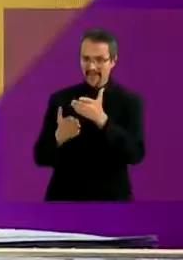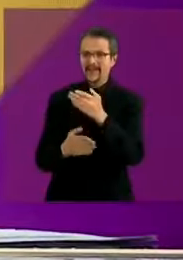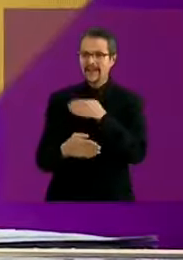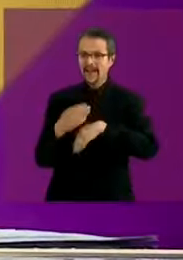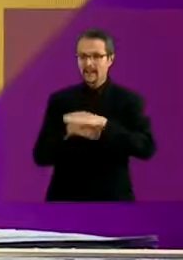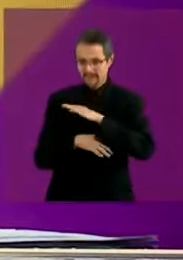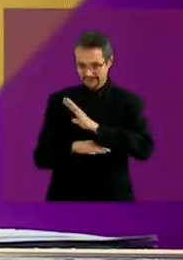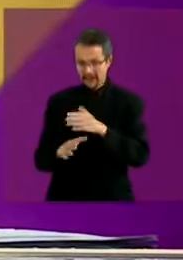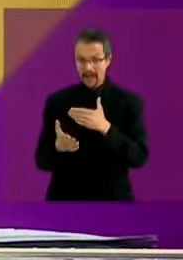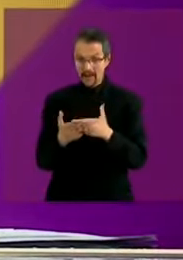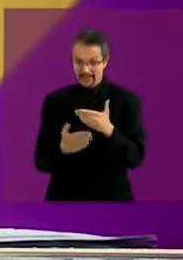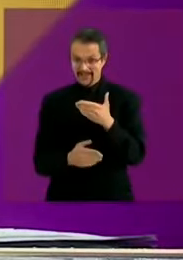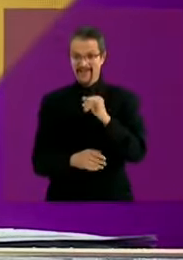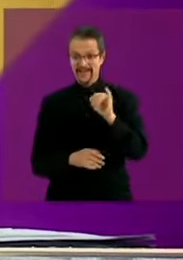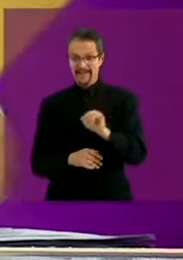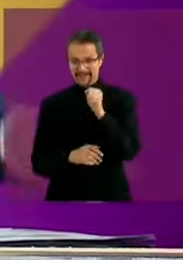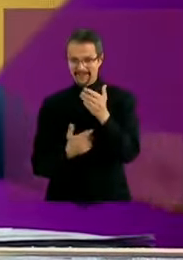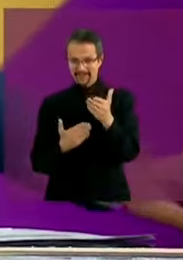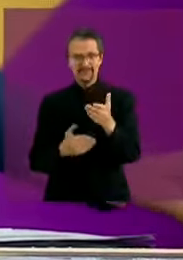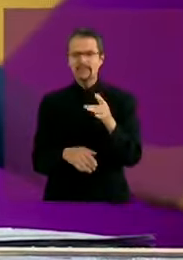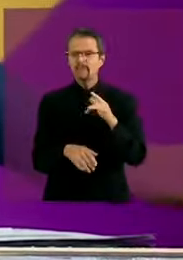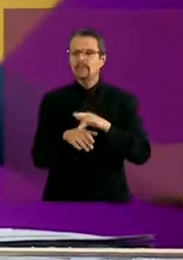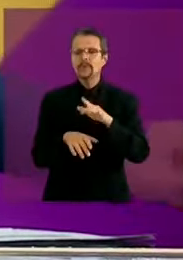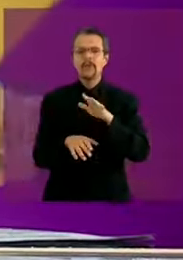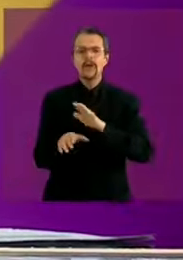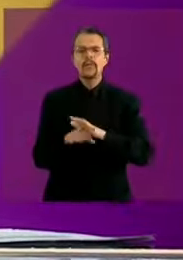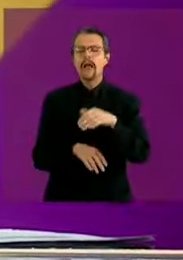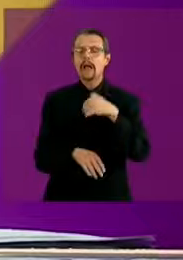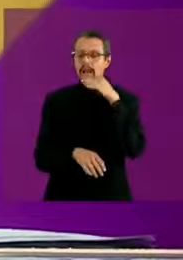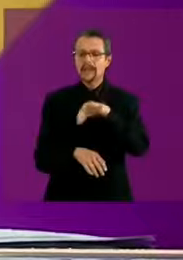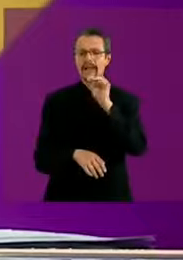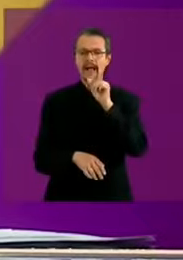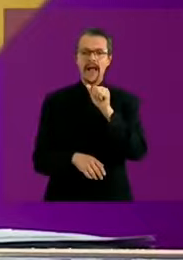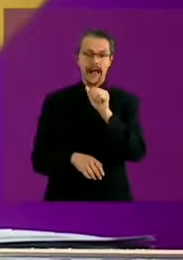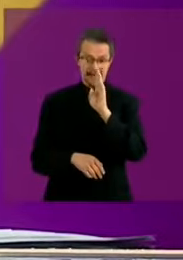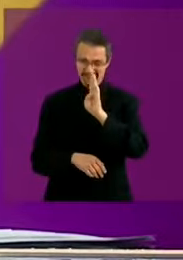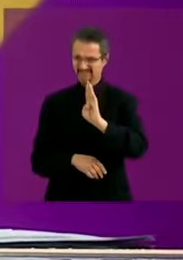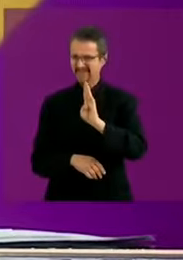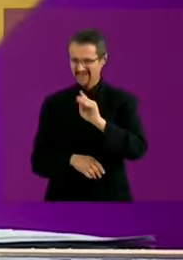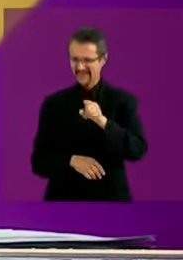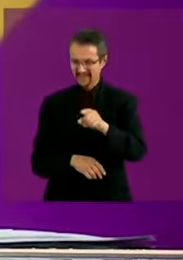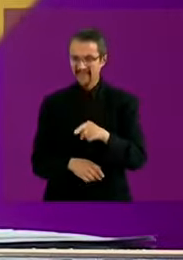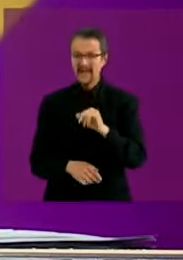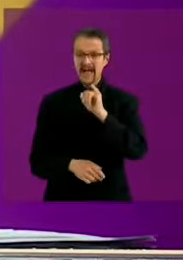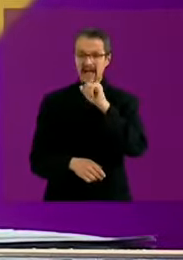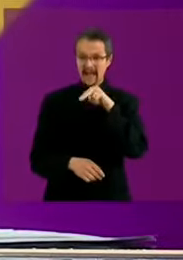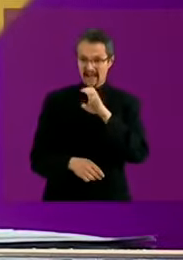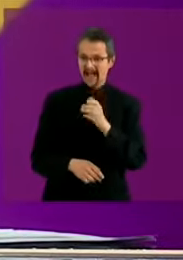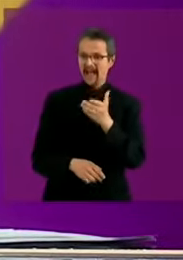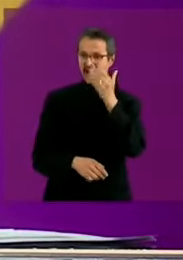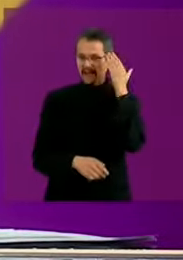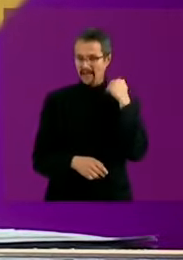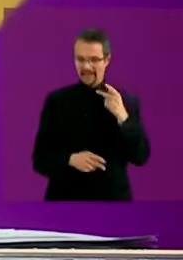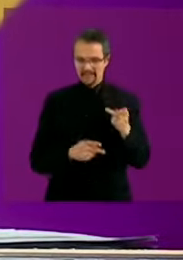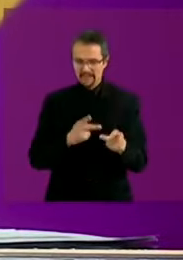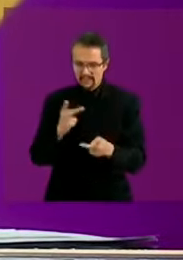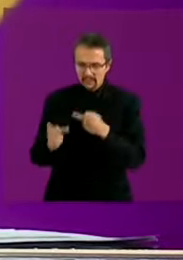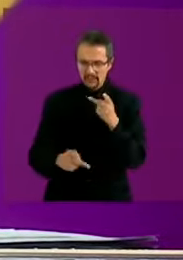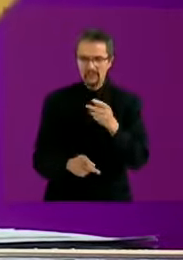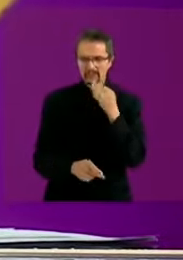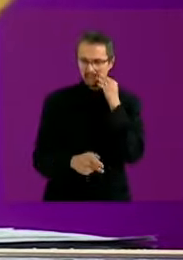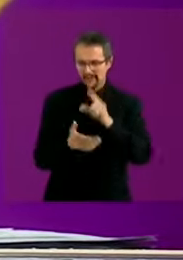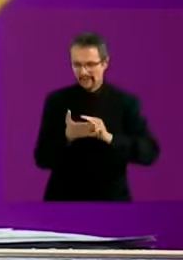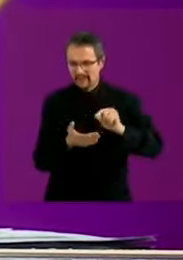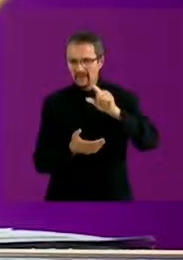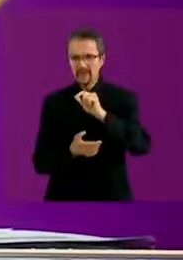toca la B. Preguntas que recibió el Instituto Nacional Electoral a través de redes sociales. Fueron más de 24